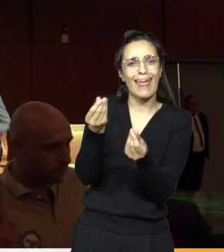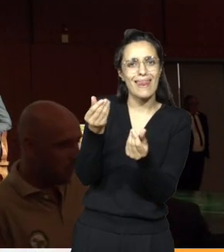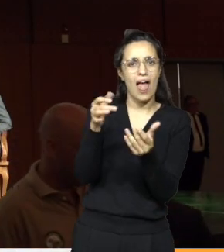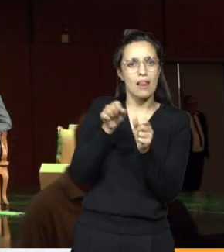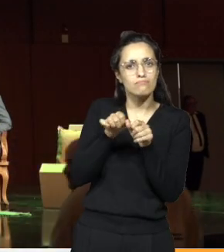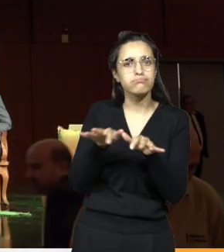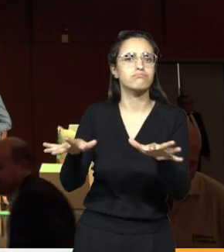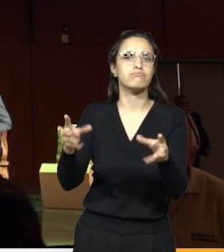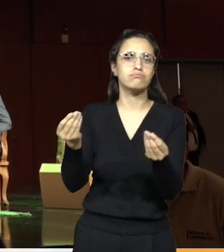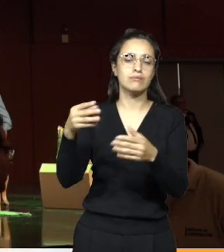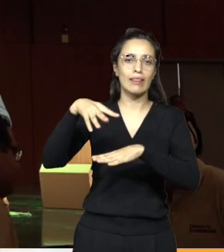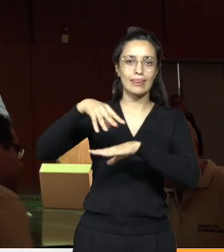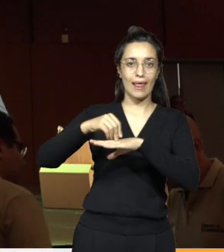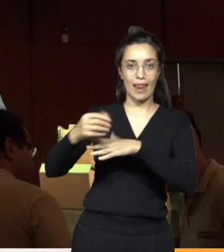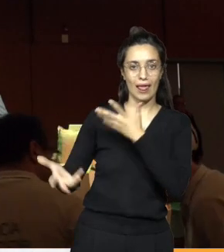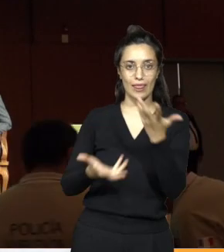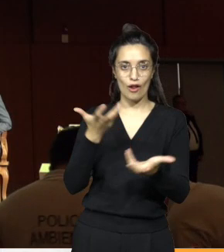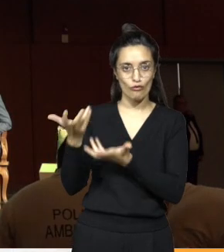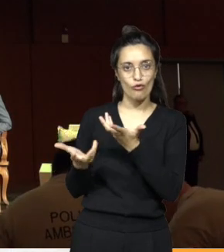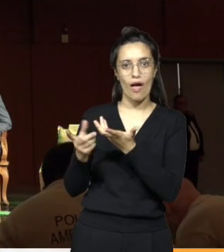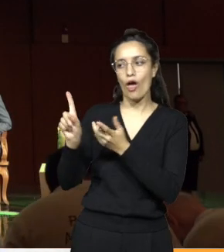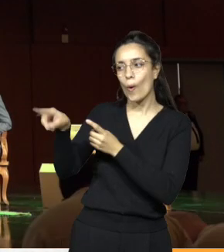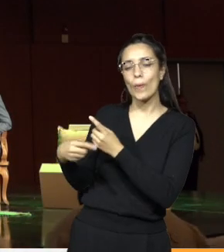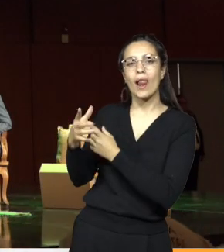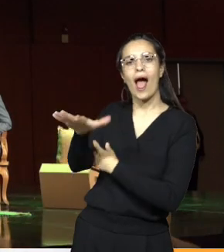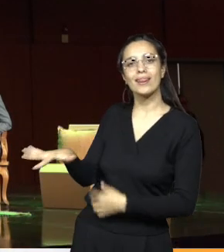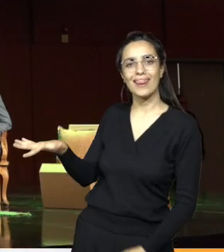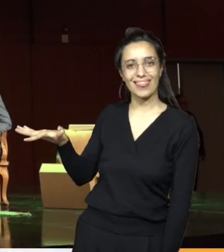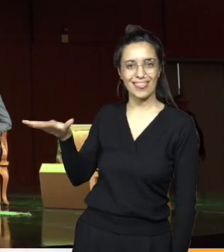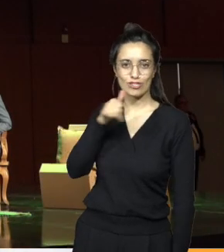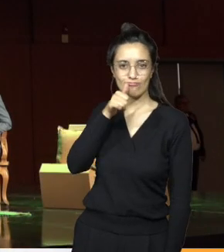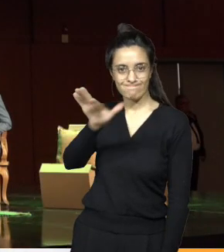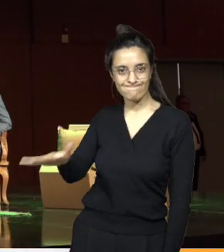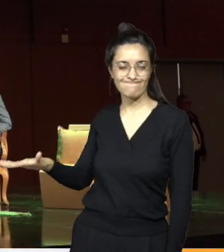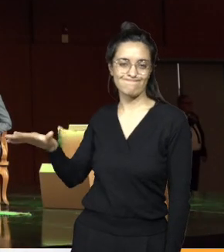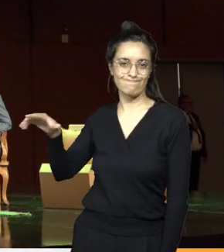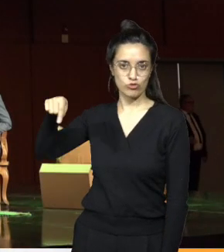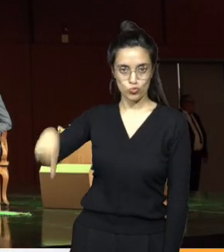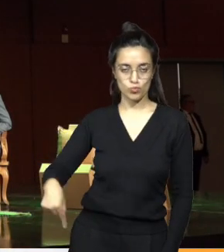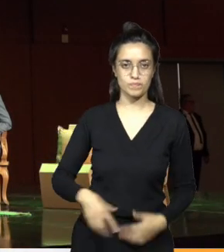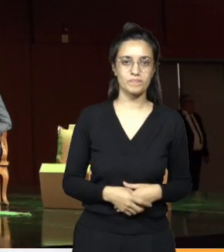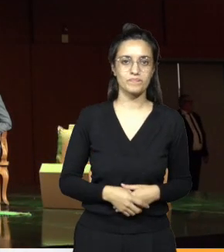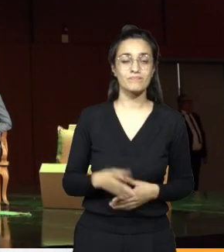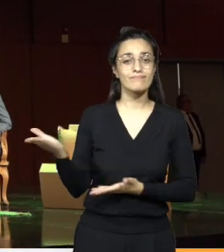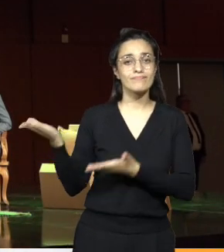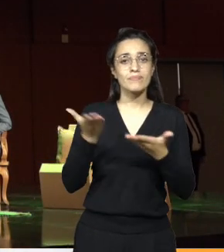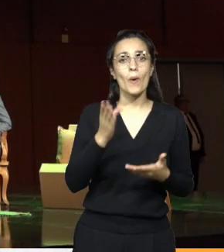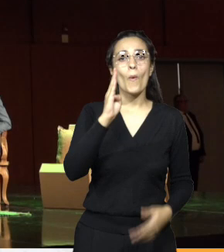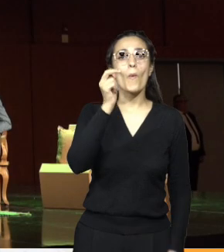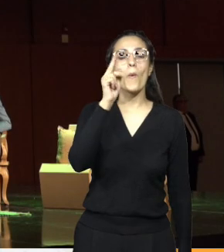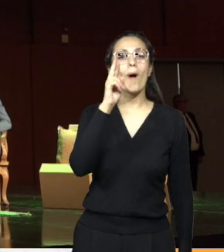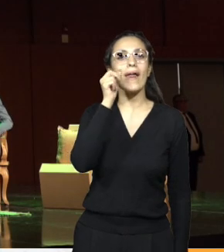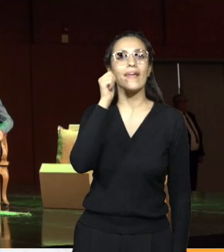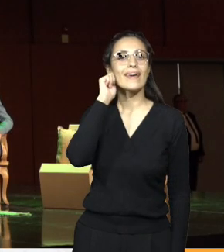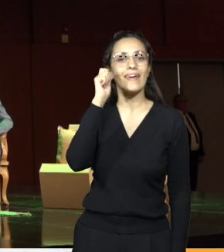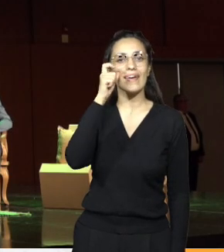Antártida e Islas del Atlántico Sur. Nos acompaña también Pablo Armando Vergese, el Secretario de Calidad Ambiental